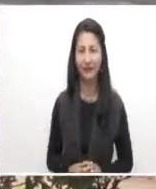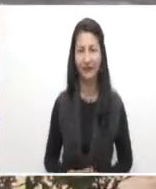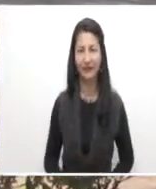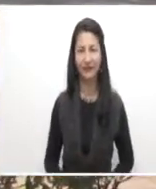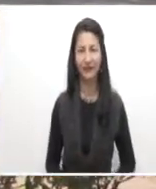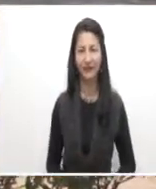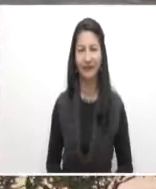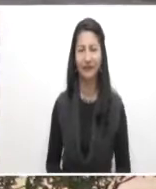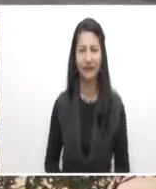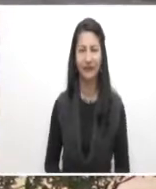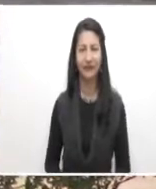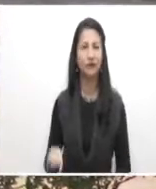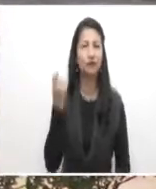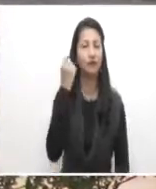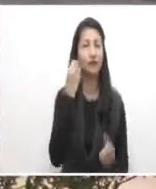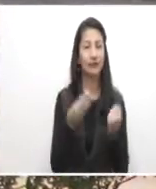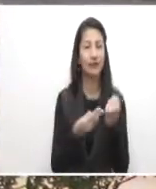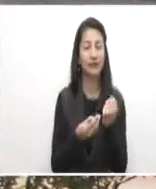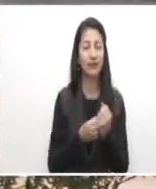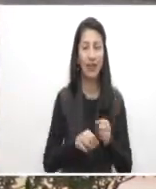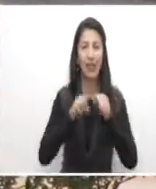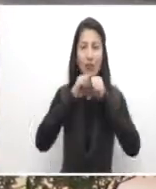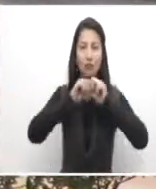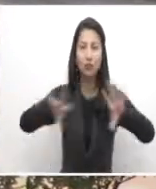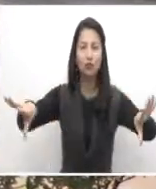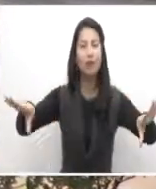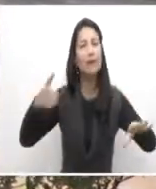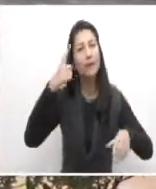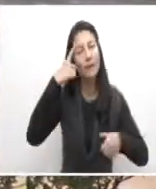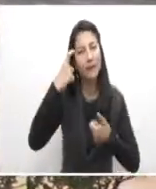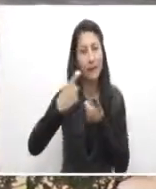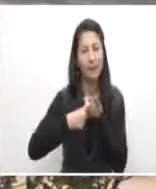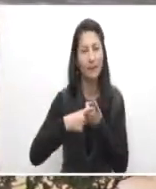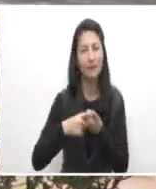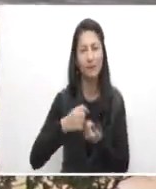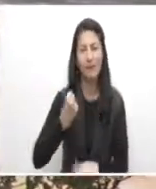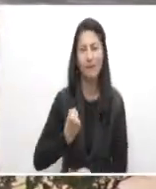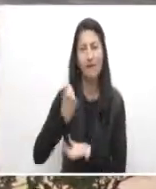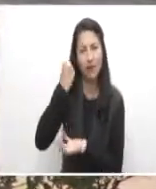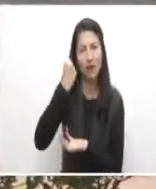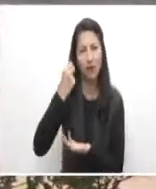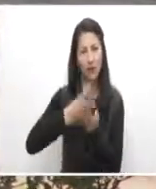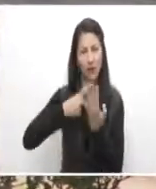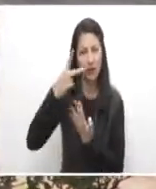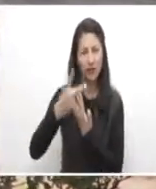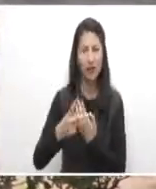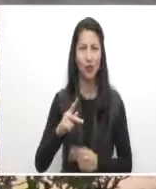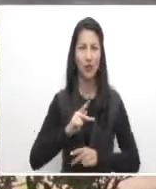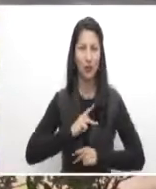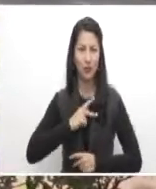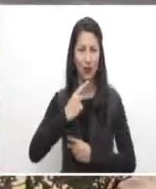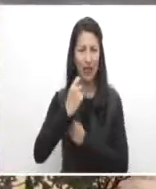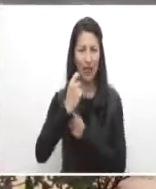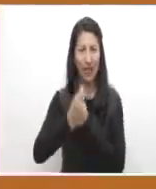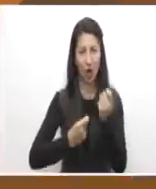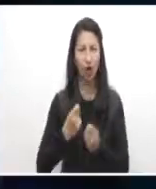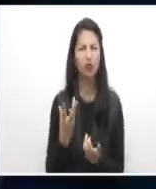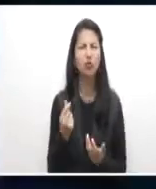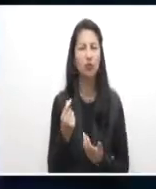El Sena realizó el lanzamiento de la primera convocatoria nacional, Fondo Emprender para este año, por 30 mil millones de pesos.